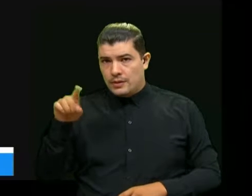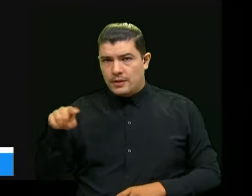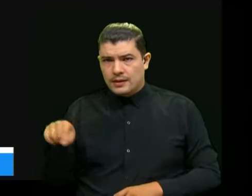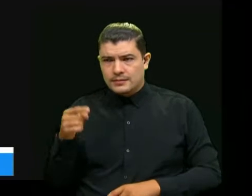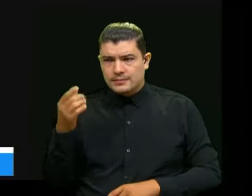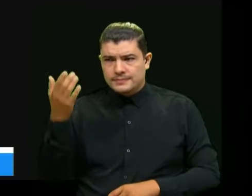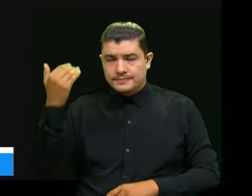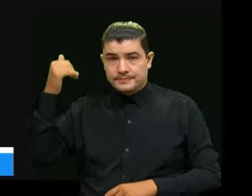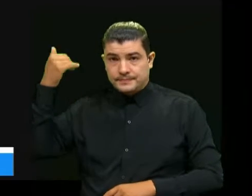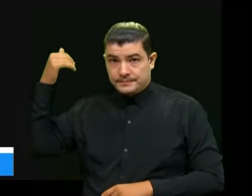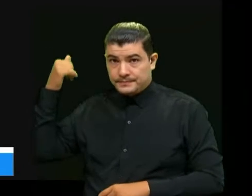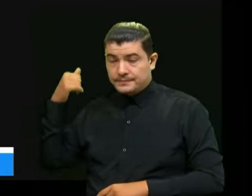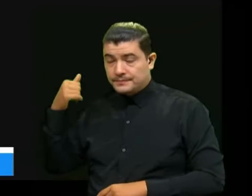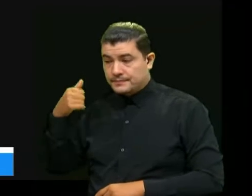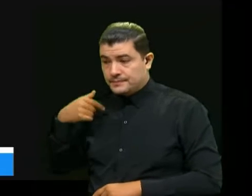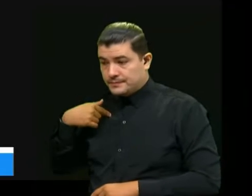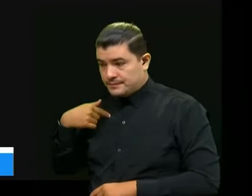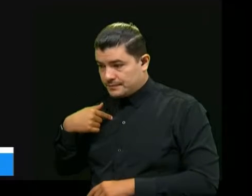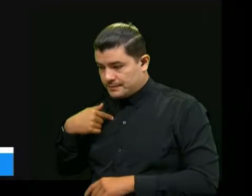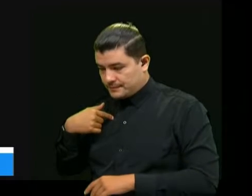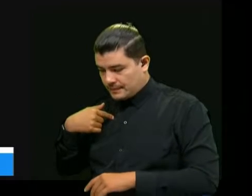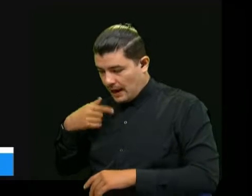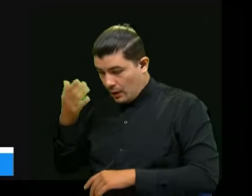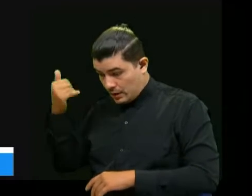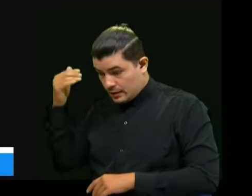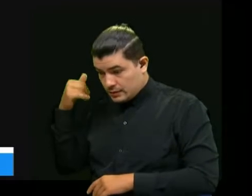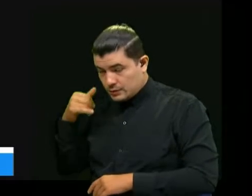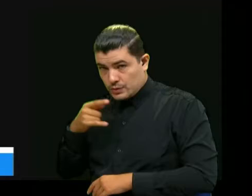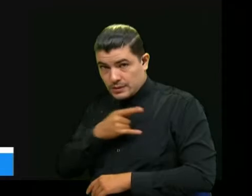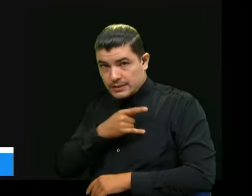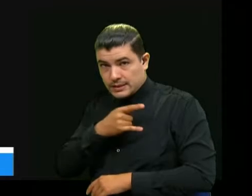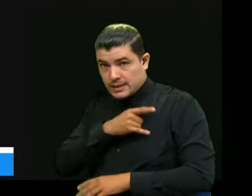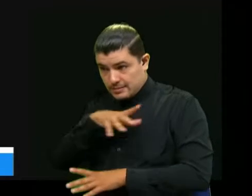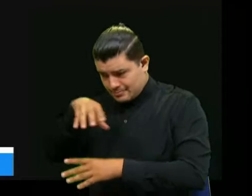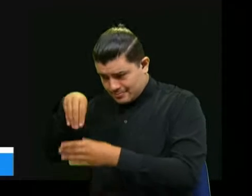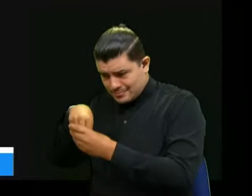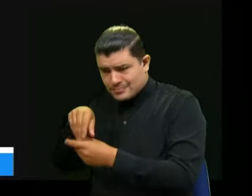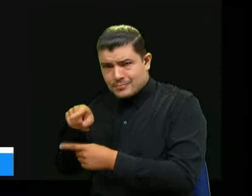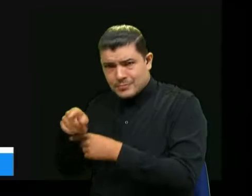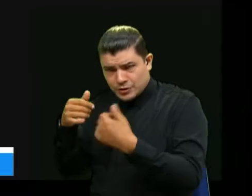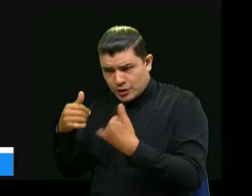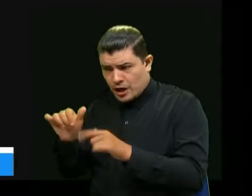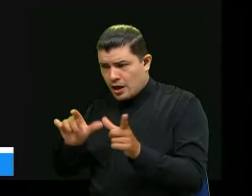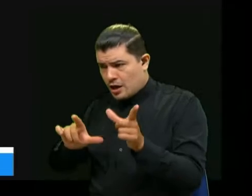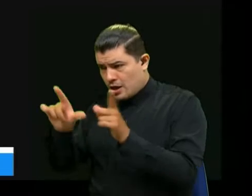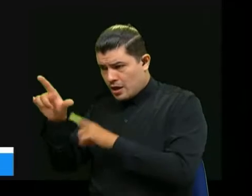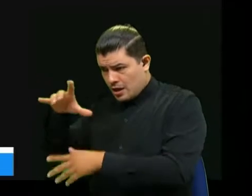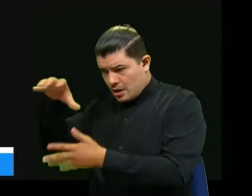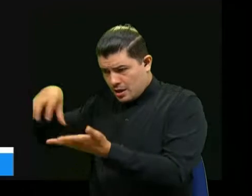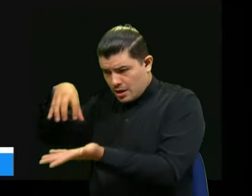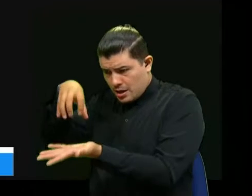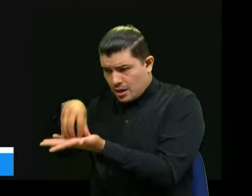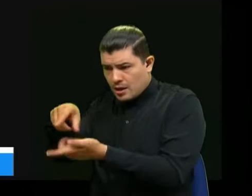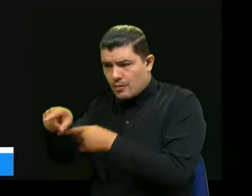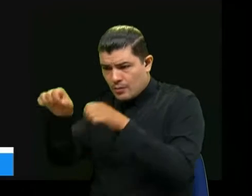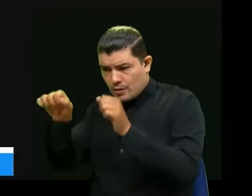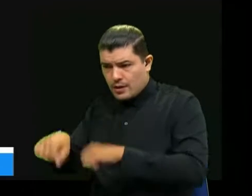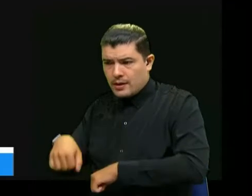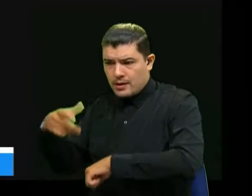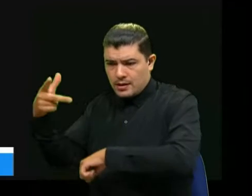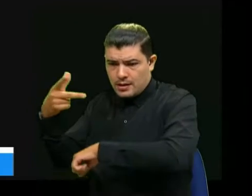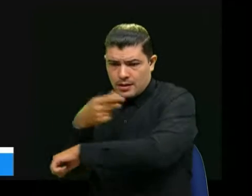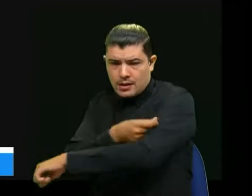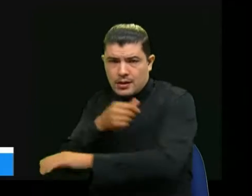la capacidad necesaria para inclusive dentro de la propia institución tener posibilidades de vacunación ya